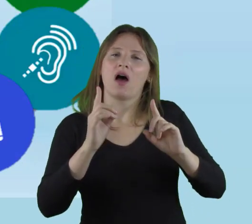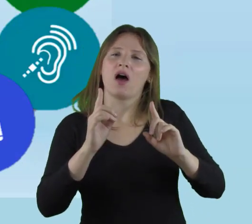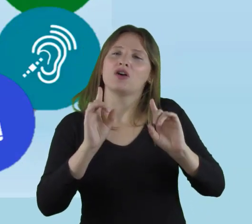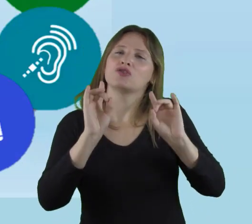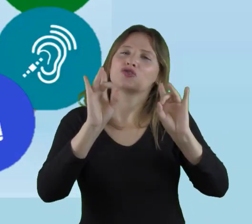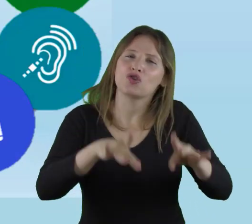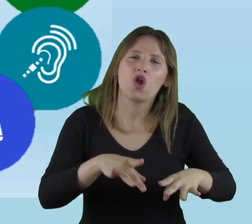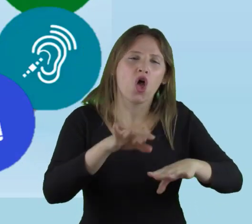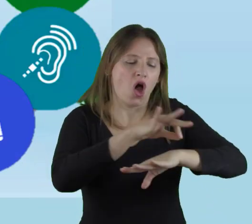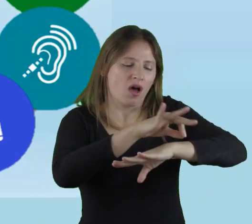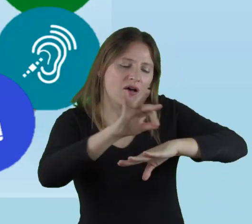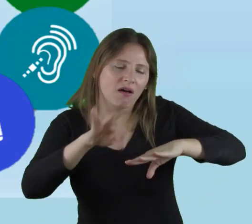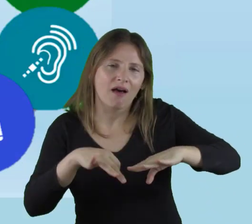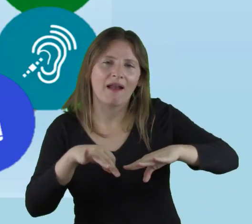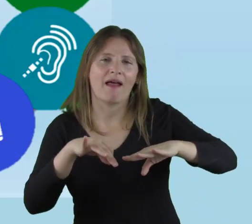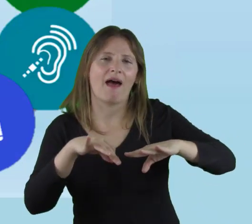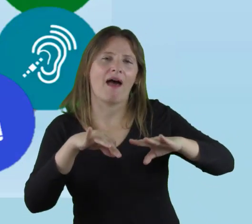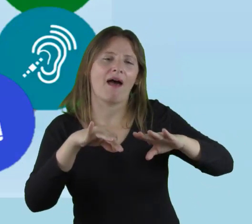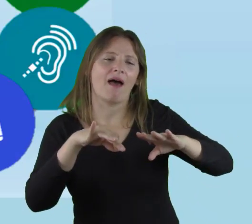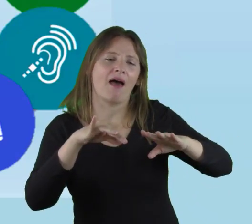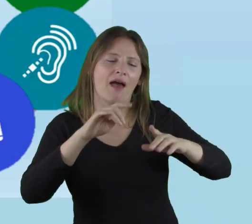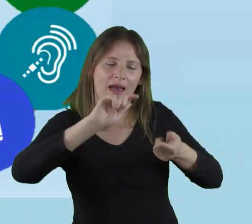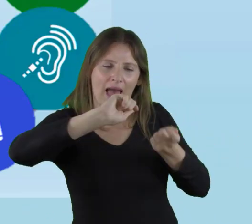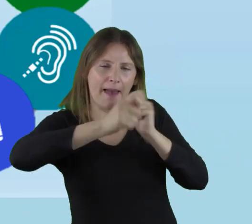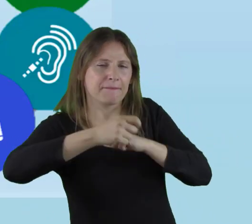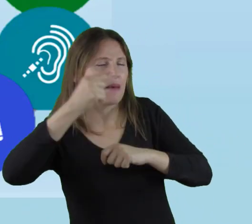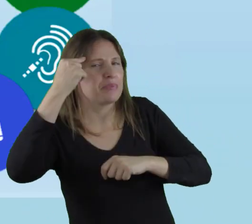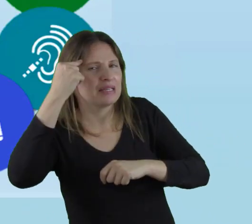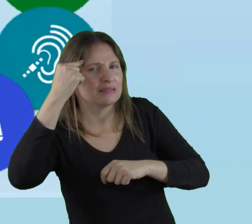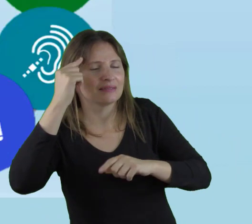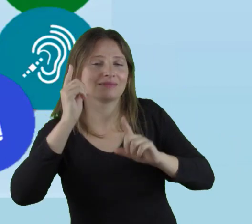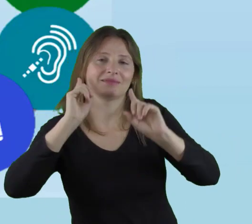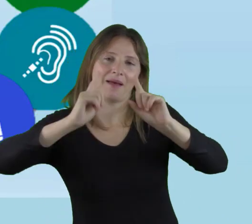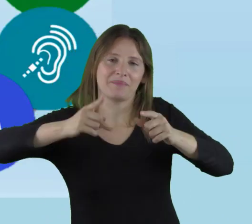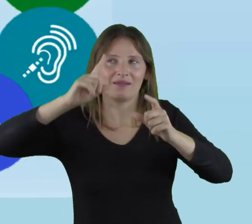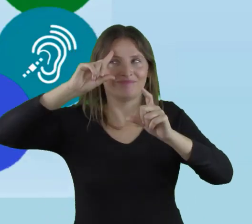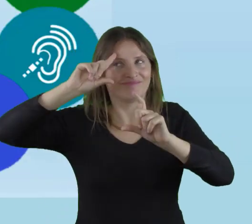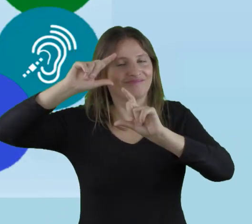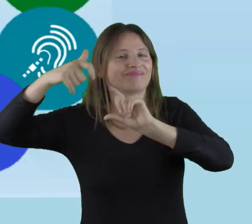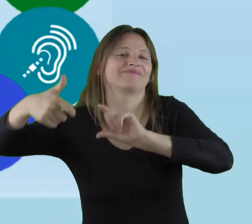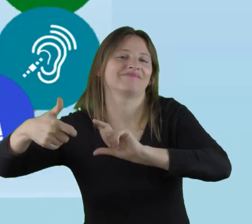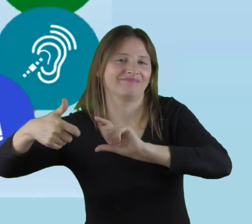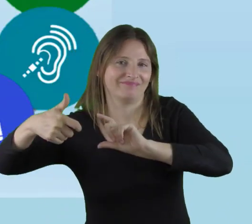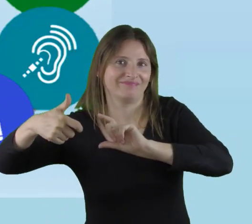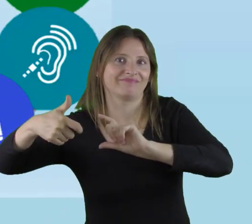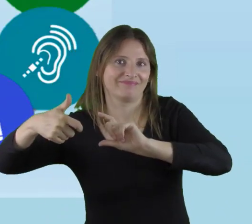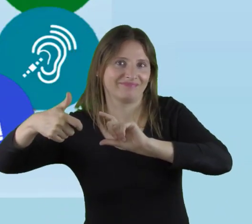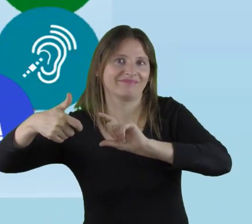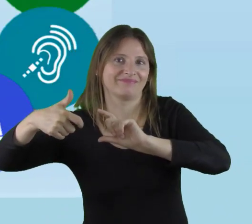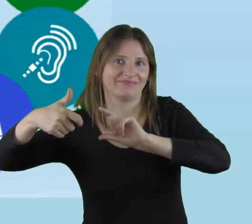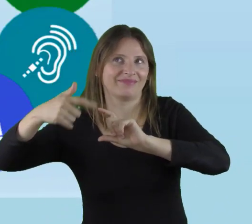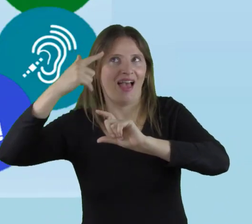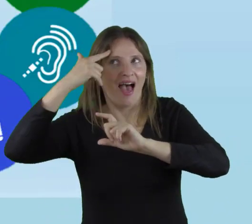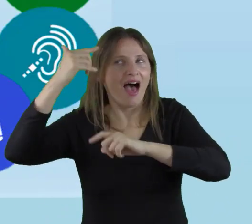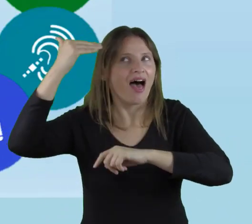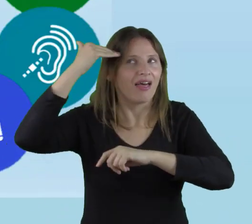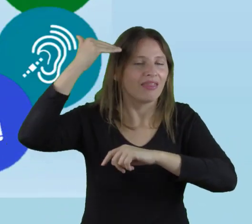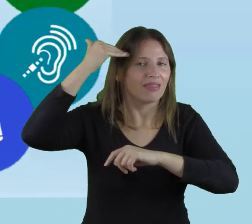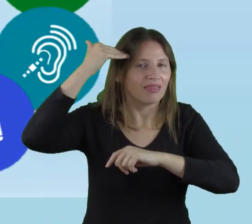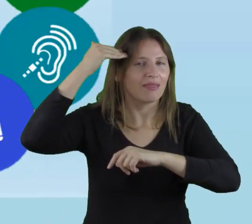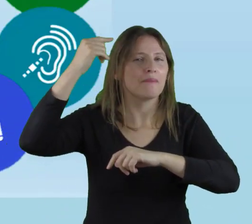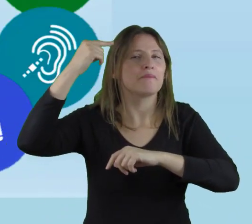refiriendo no solamente a las estructuras físicas, arquitectónicas, no. Me estoy